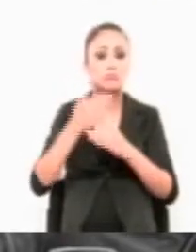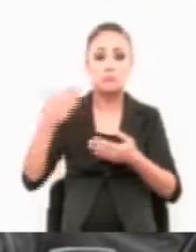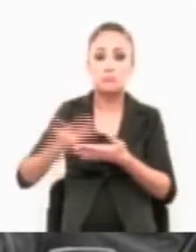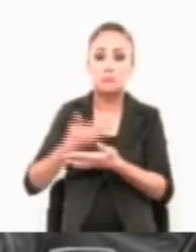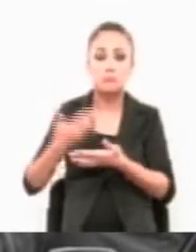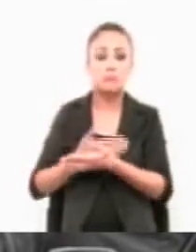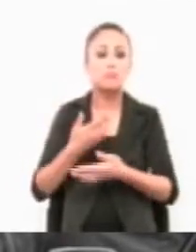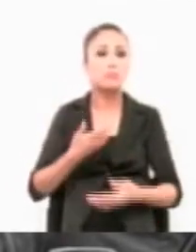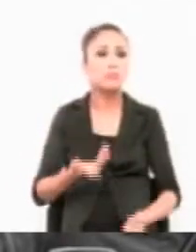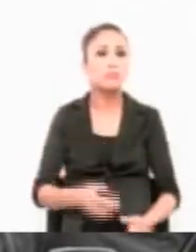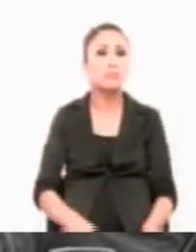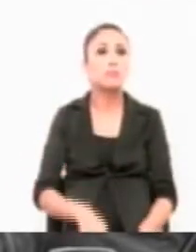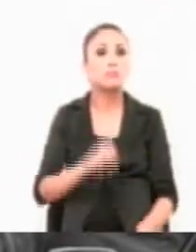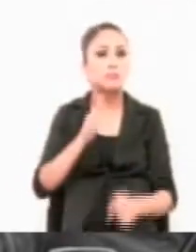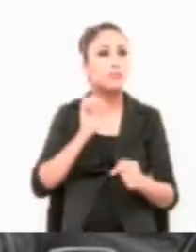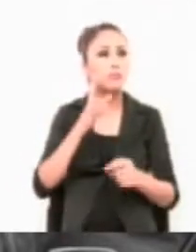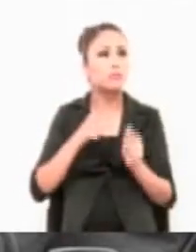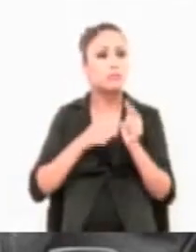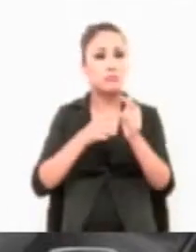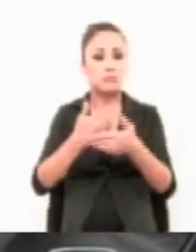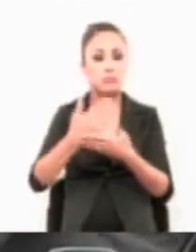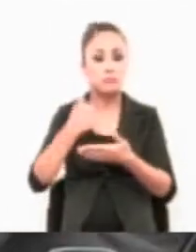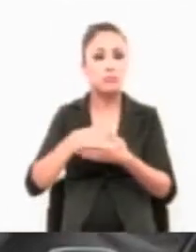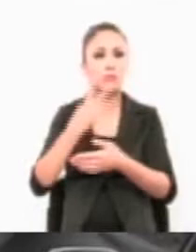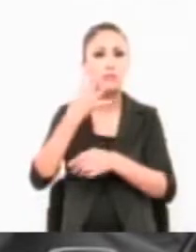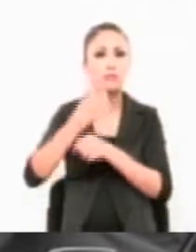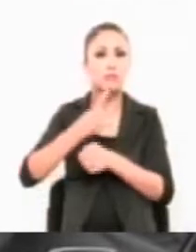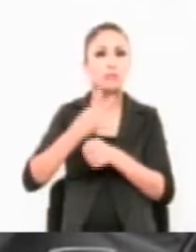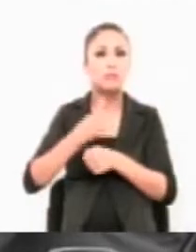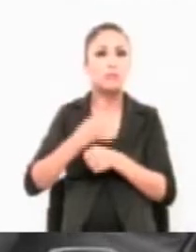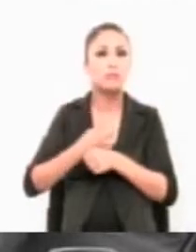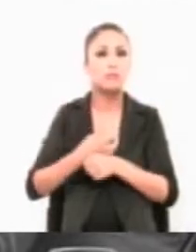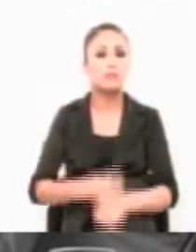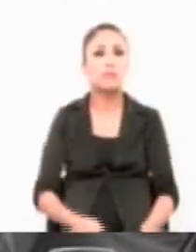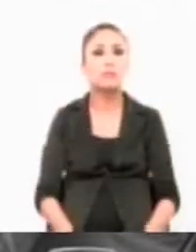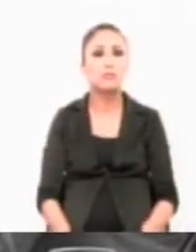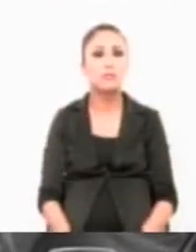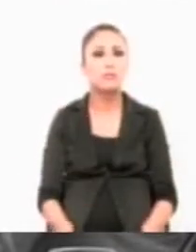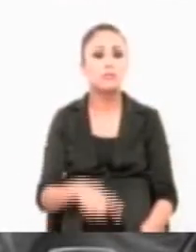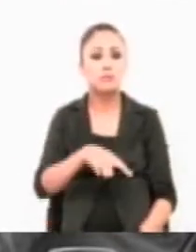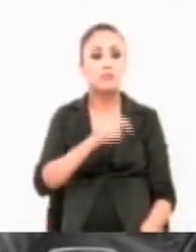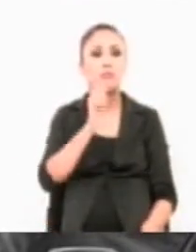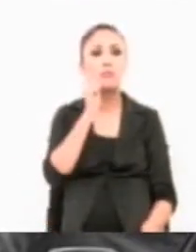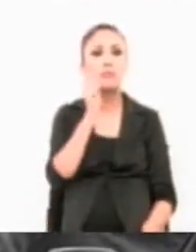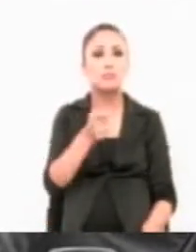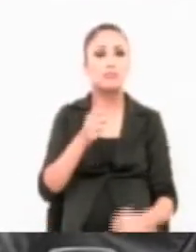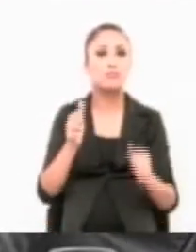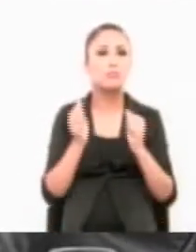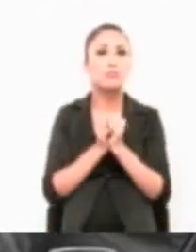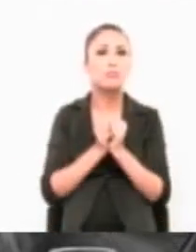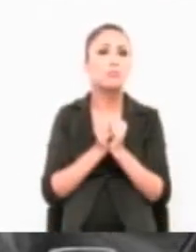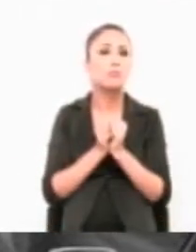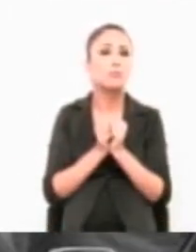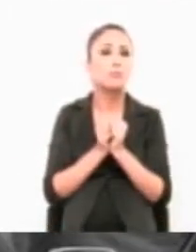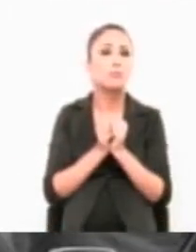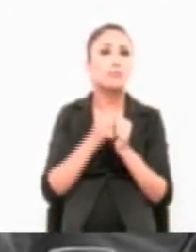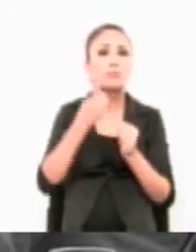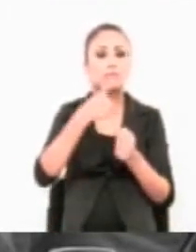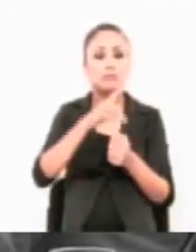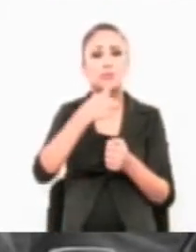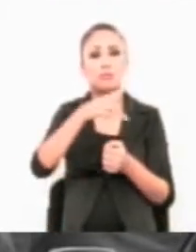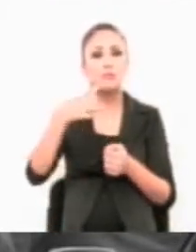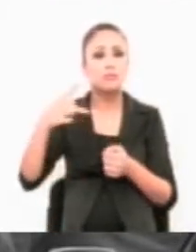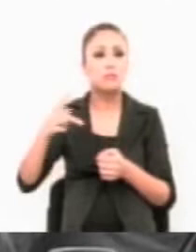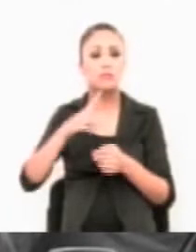cuenta. Gracias, secretario. Y continúe entonces con el siguiente punto, por favor. El siguiente punto es el 4 y es el relativo a la presentación y aprobación en su caso